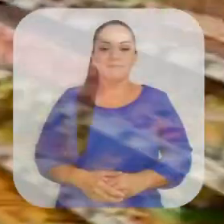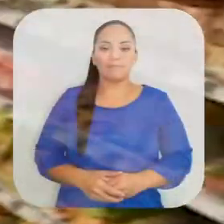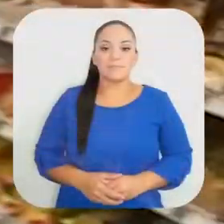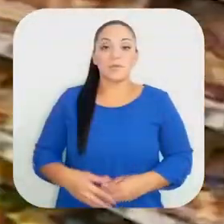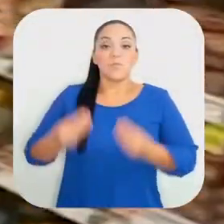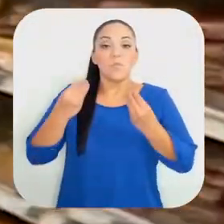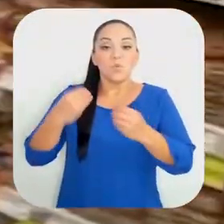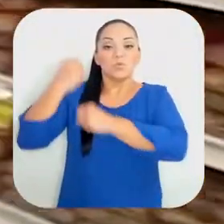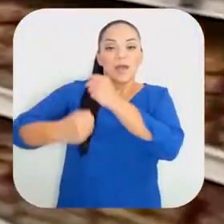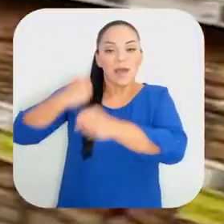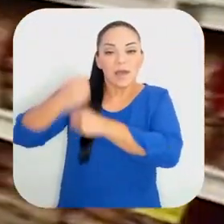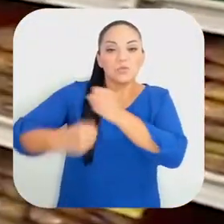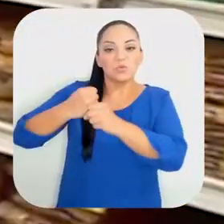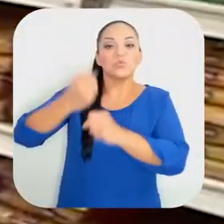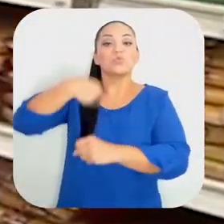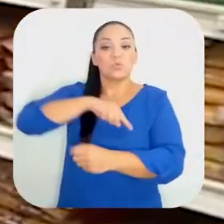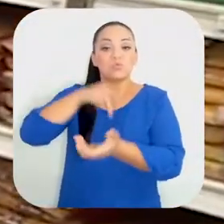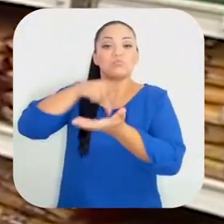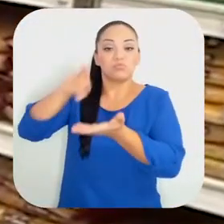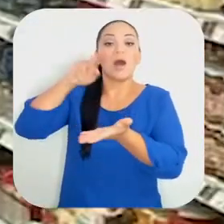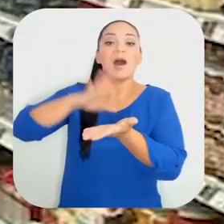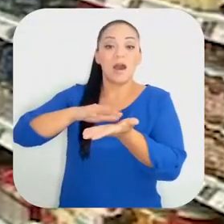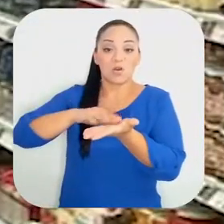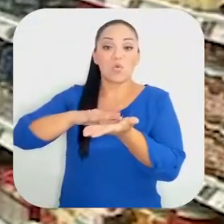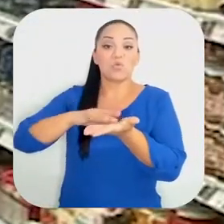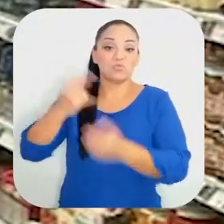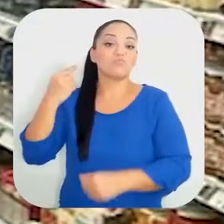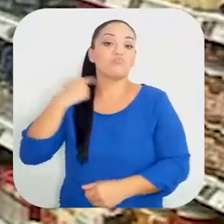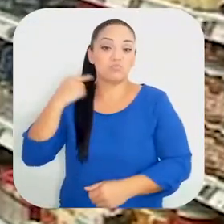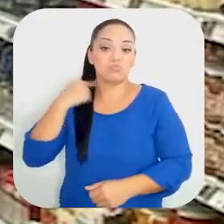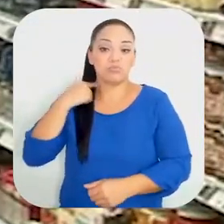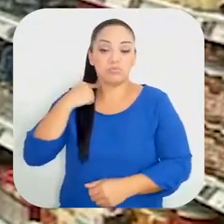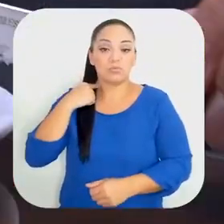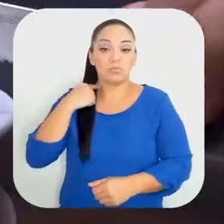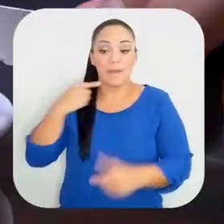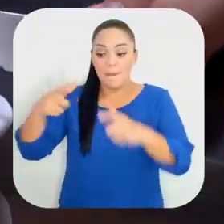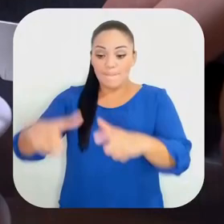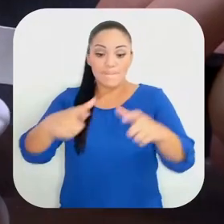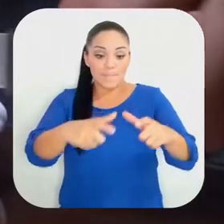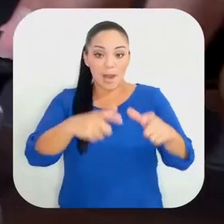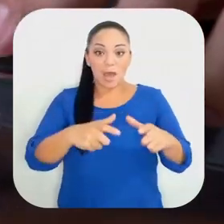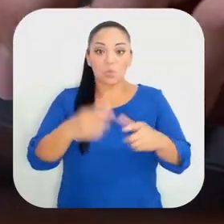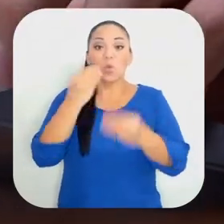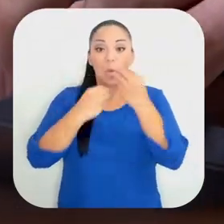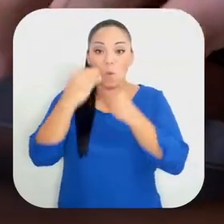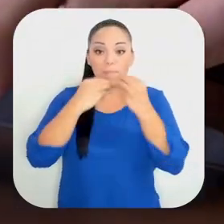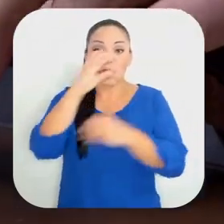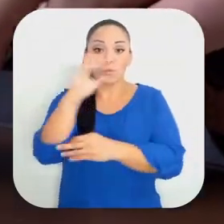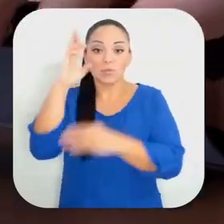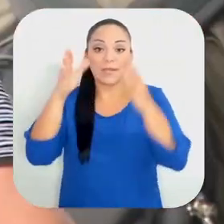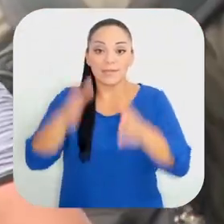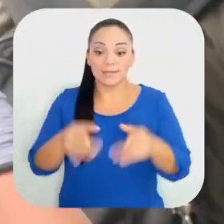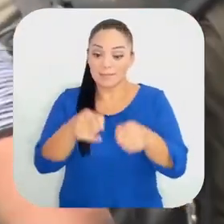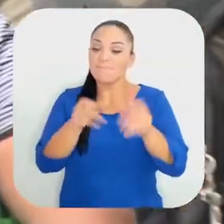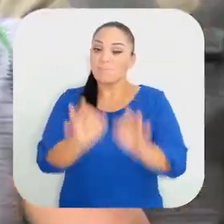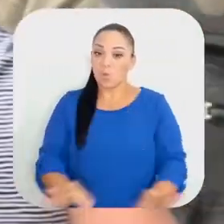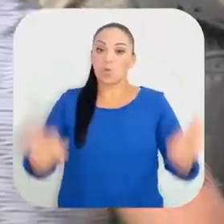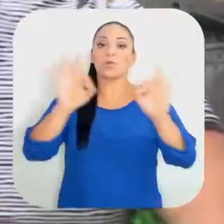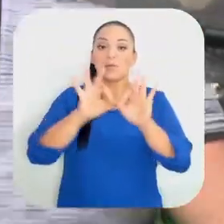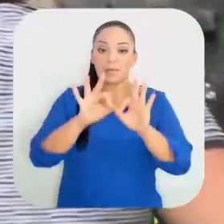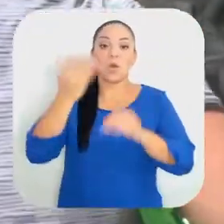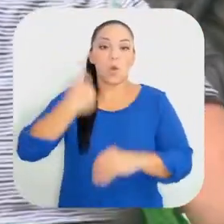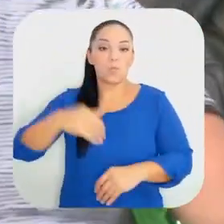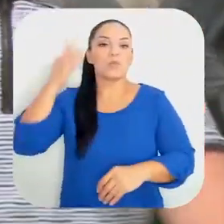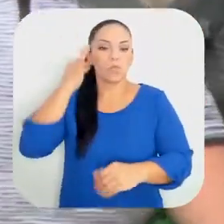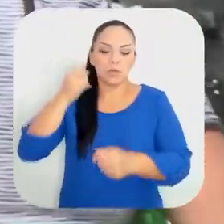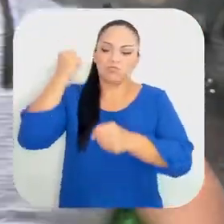Tenemos muchos años de pagar un arroz muy caro. La comida en el plato de los costarricenses es el trabajo duro